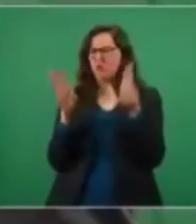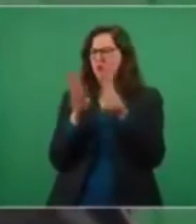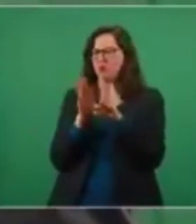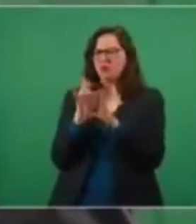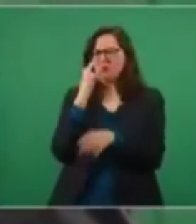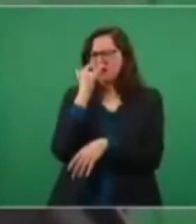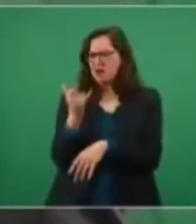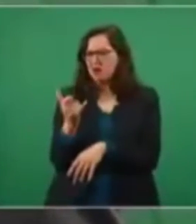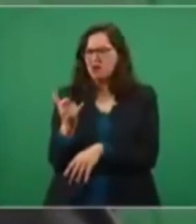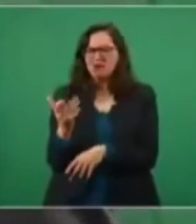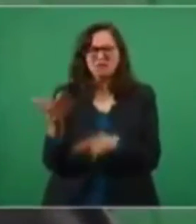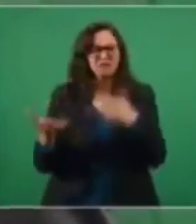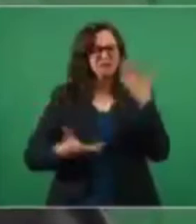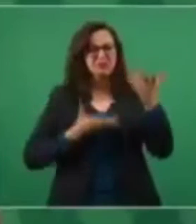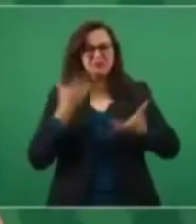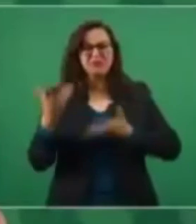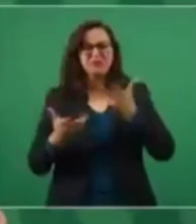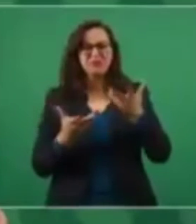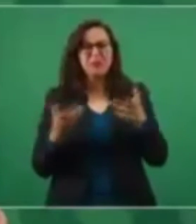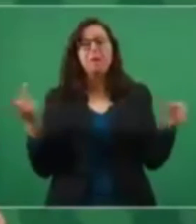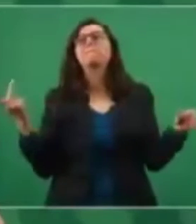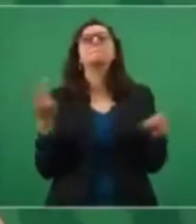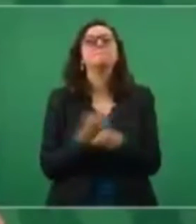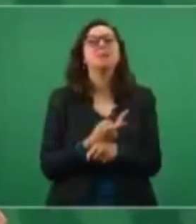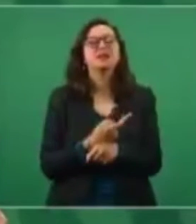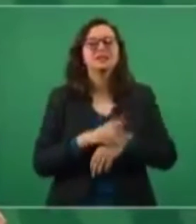exportadas,